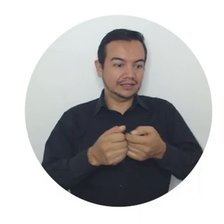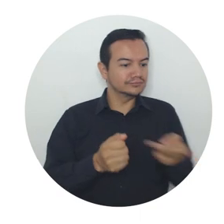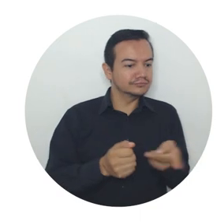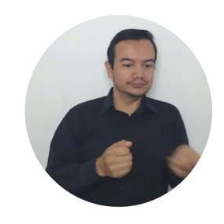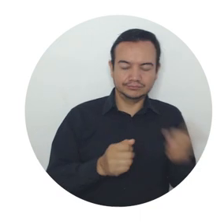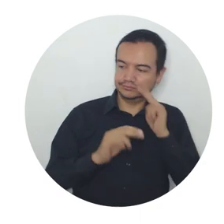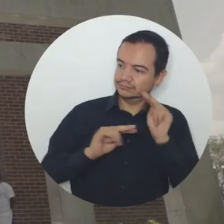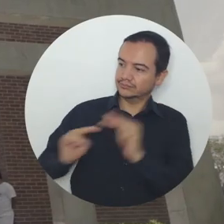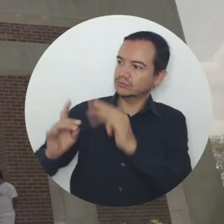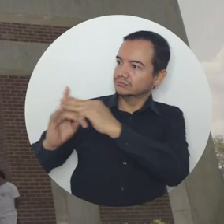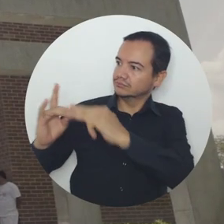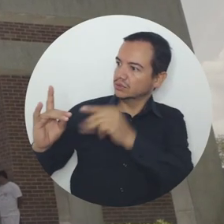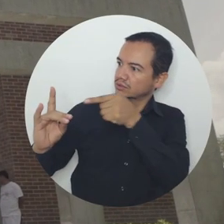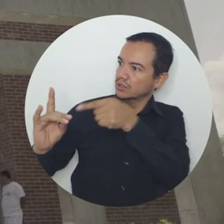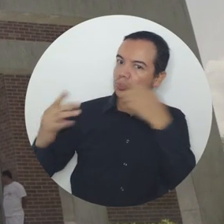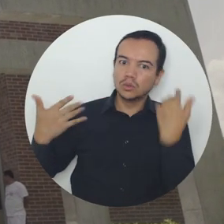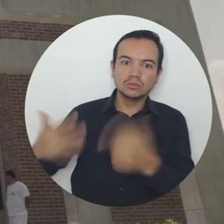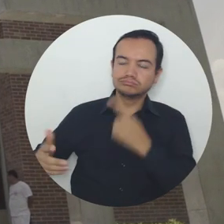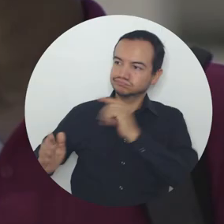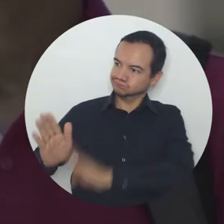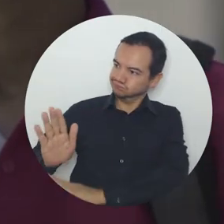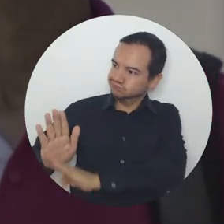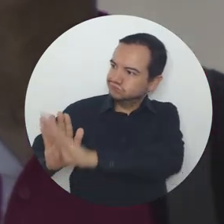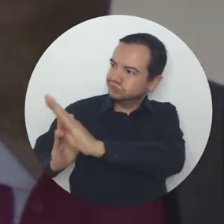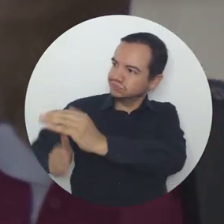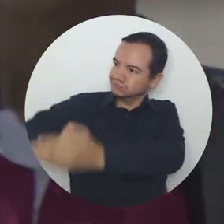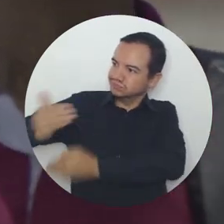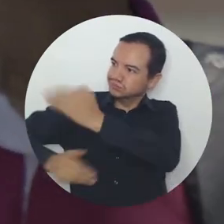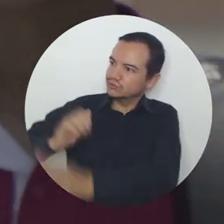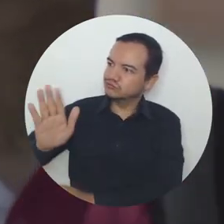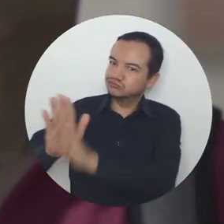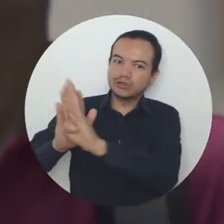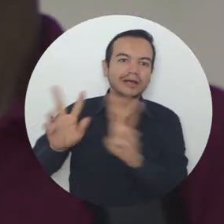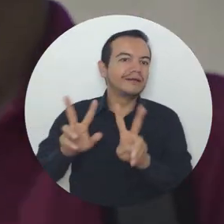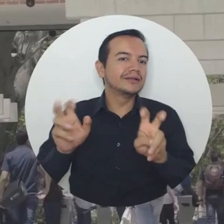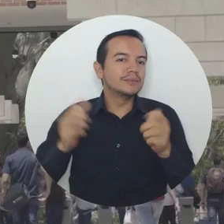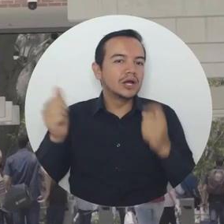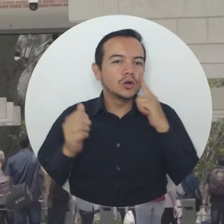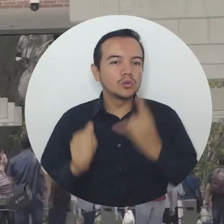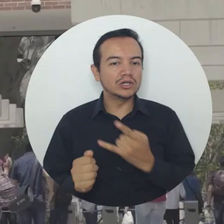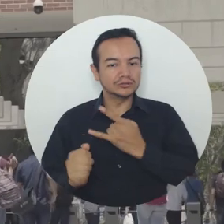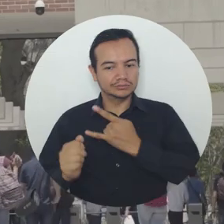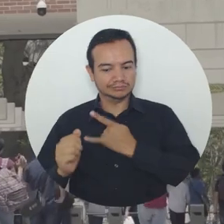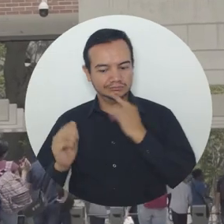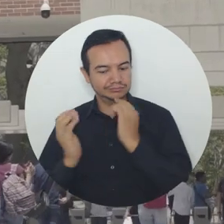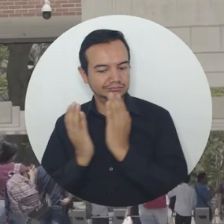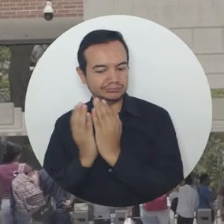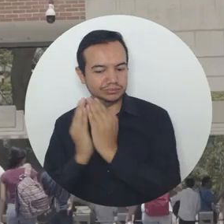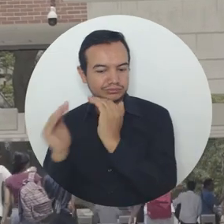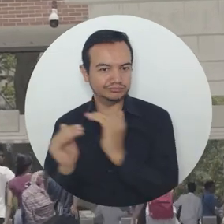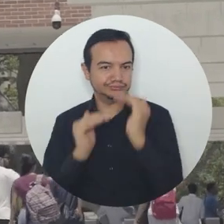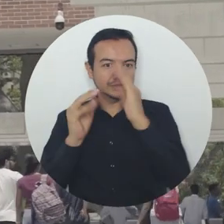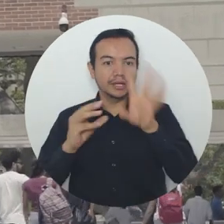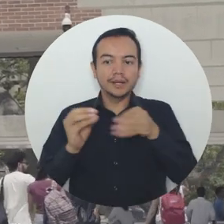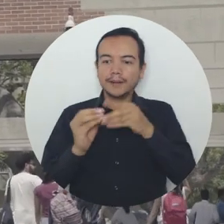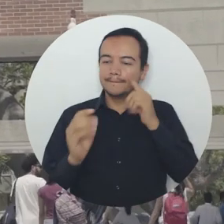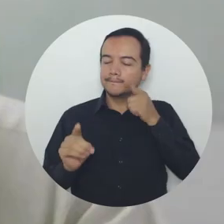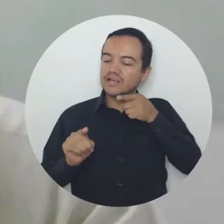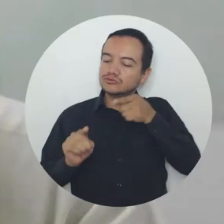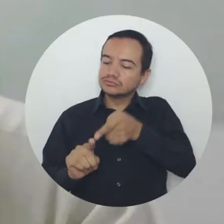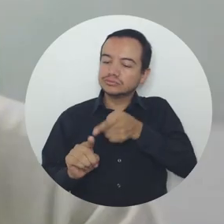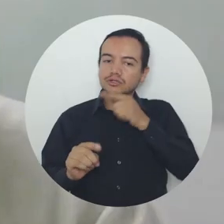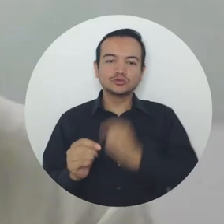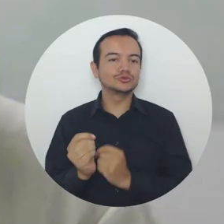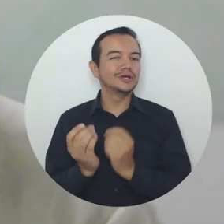Talento Magdalena de la Alma Mater como una buena práctica que contribuye al pilar educación superior y formación para el trabajo.